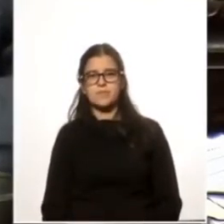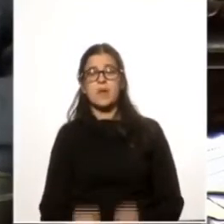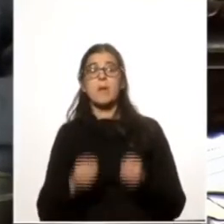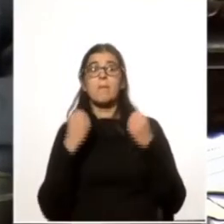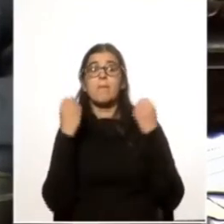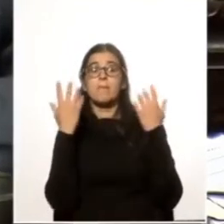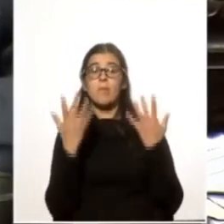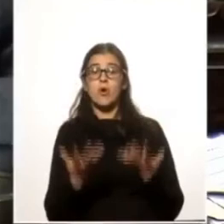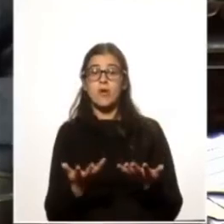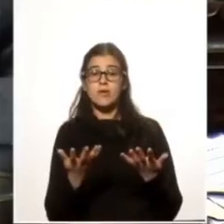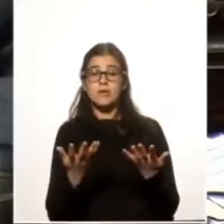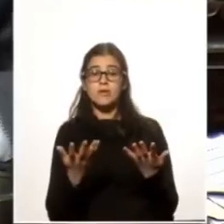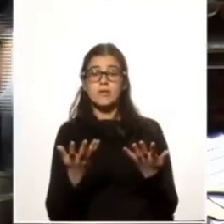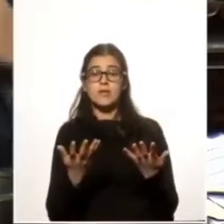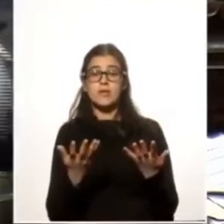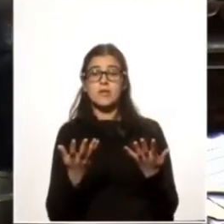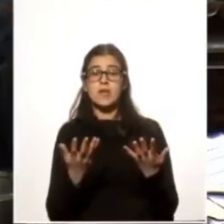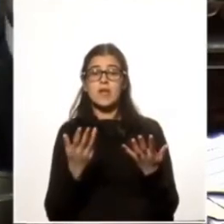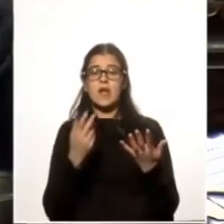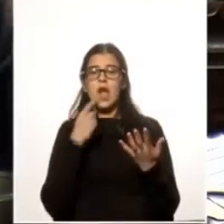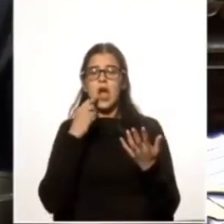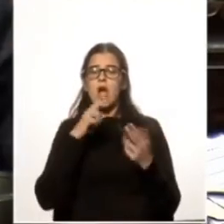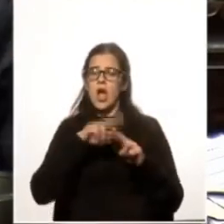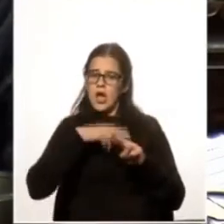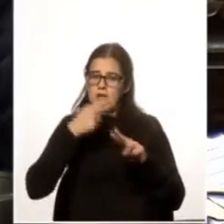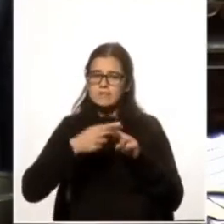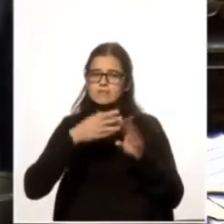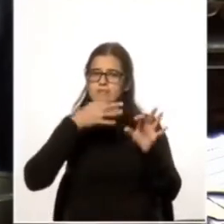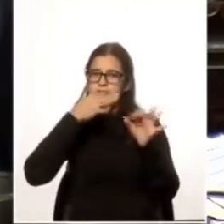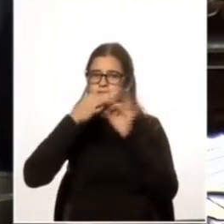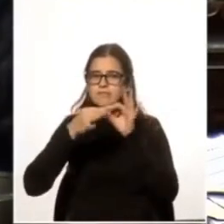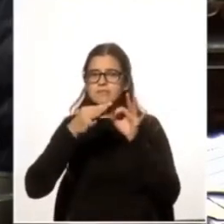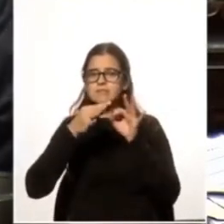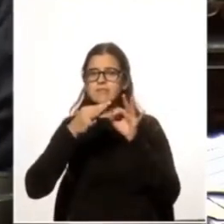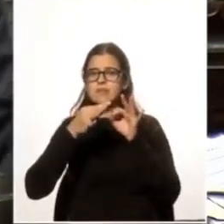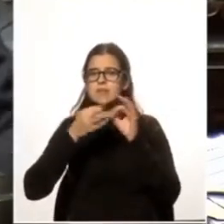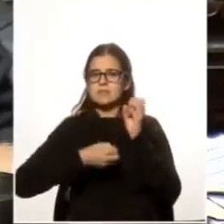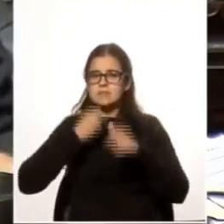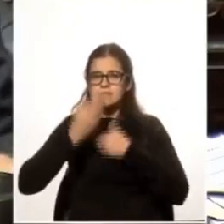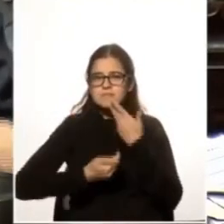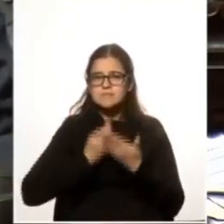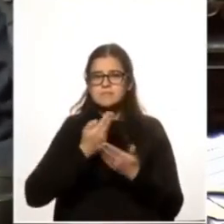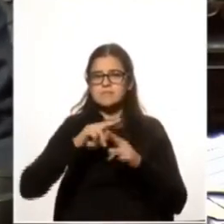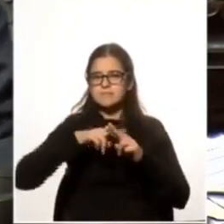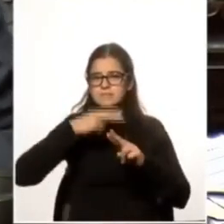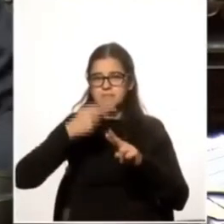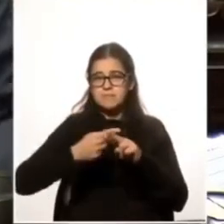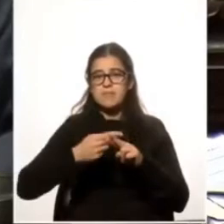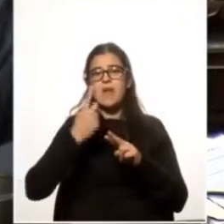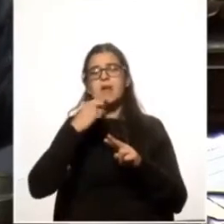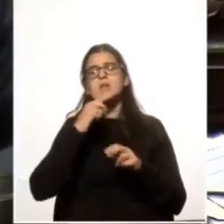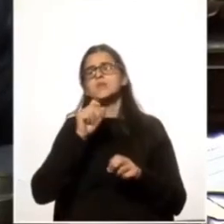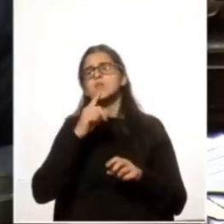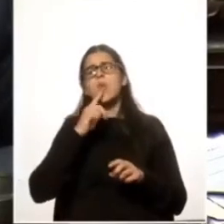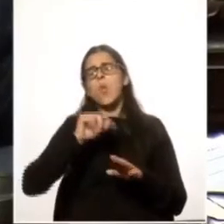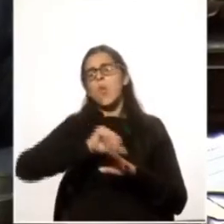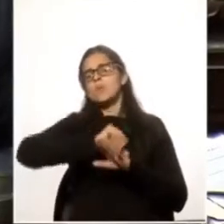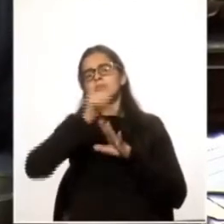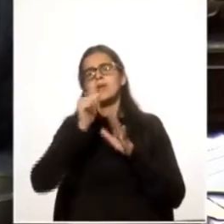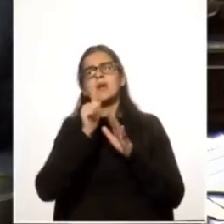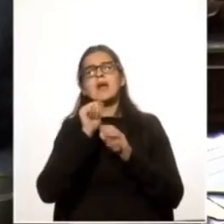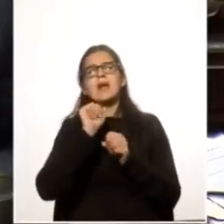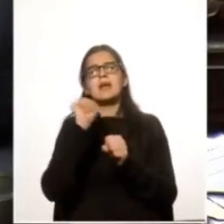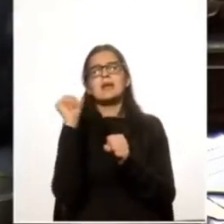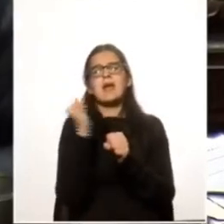Porque reivindica de manera manifiesta que es el supercampeón del